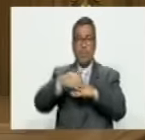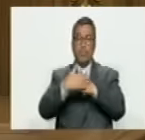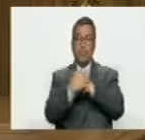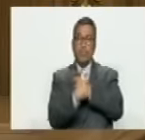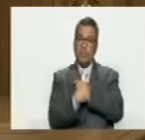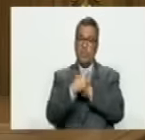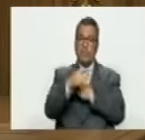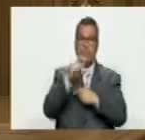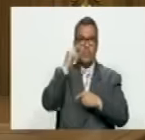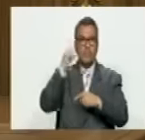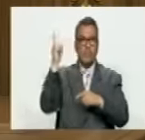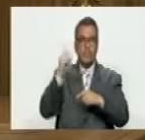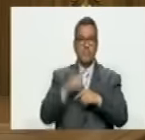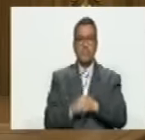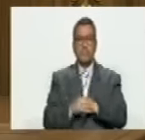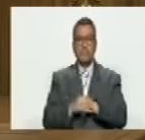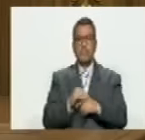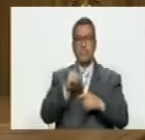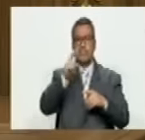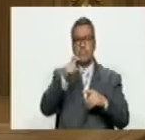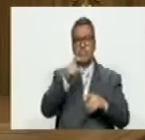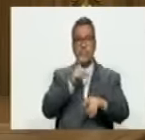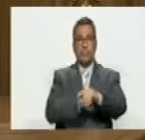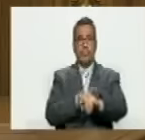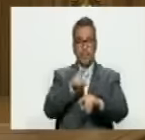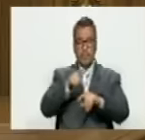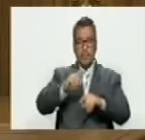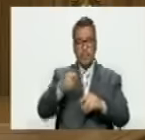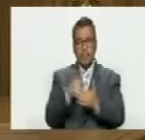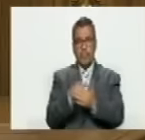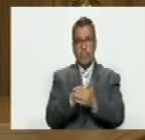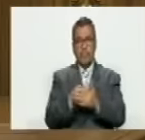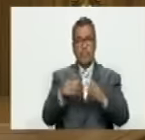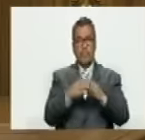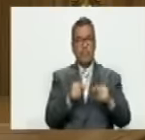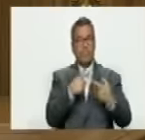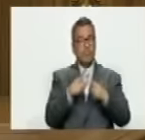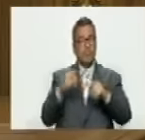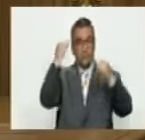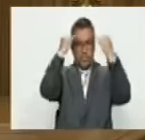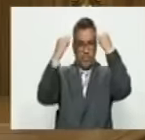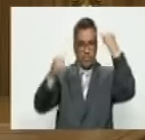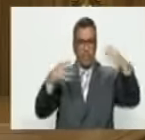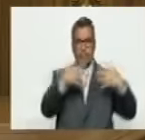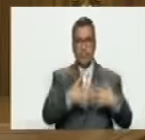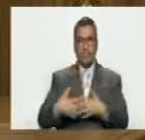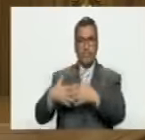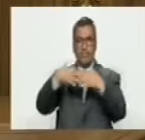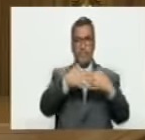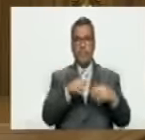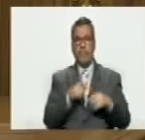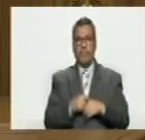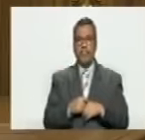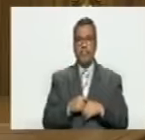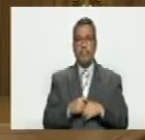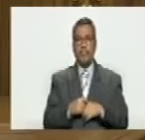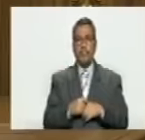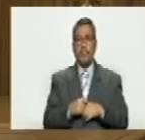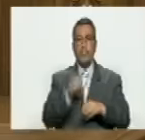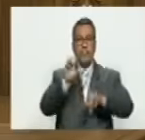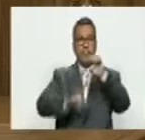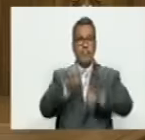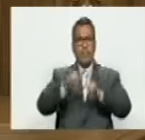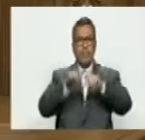en la siguiente lámina ustedes verán que a principios de este año las agencias de inteligencia de Estados Unidos en su evaluación